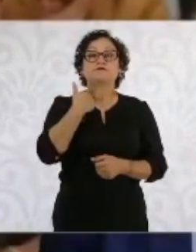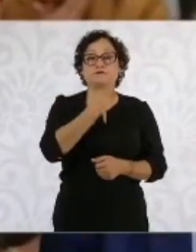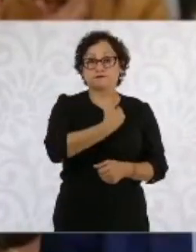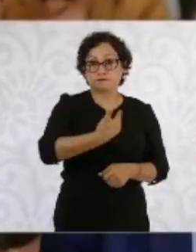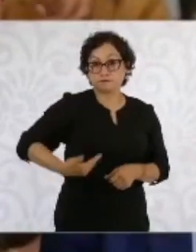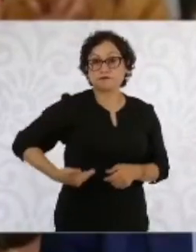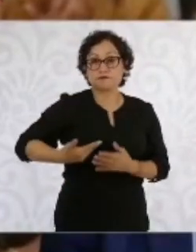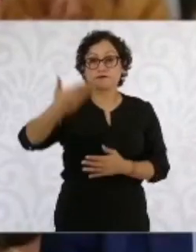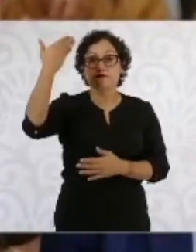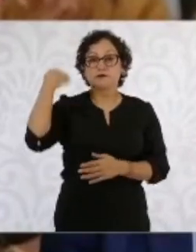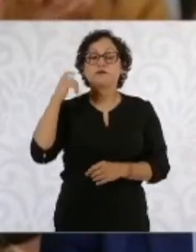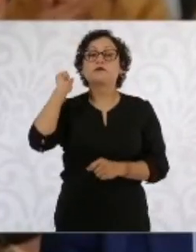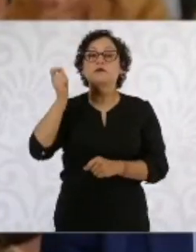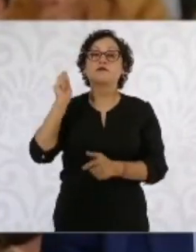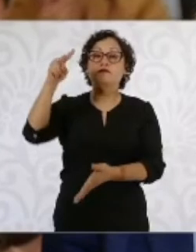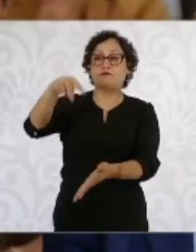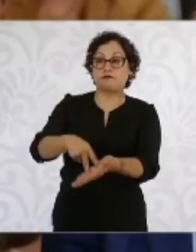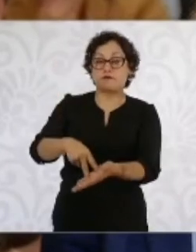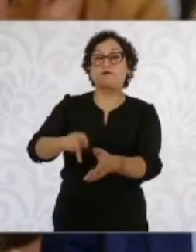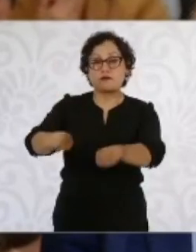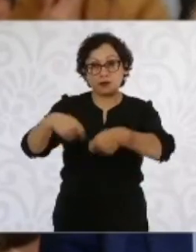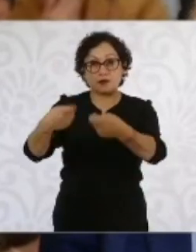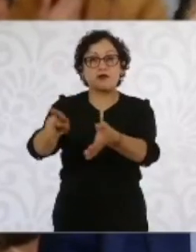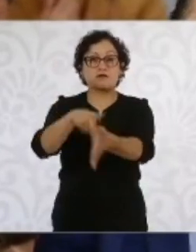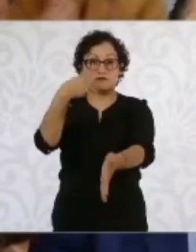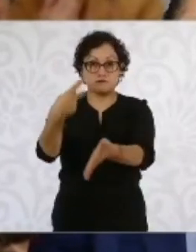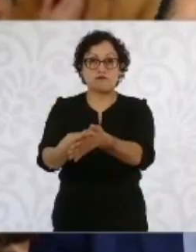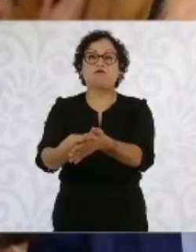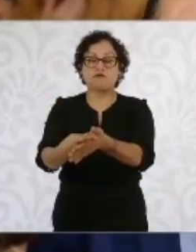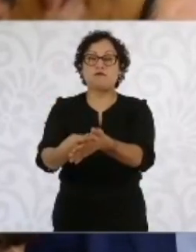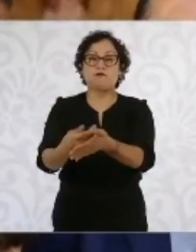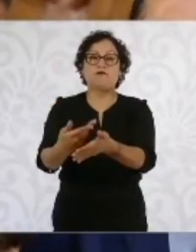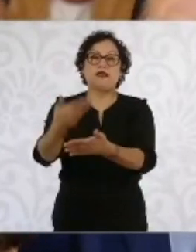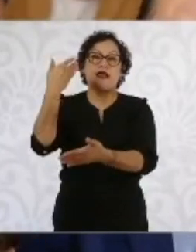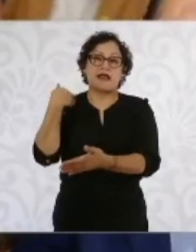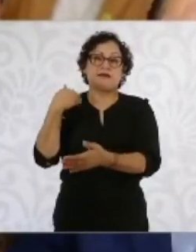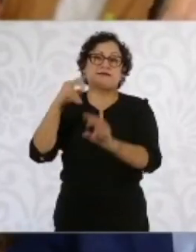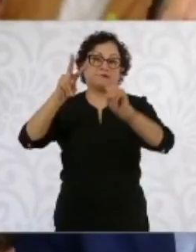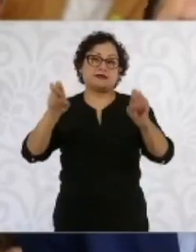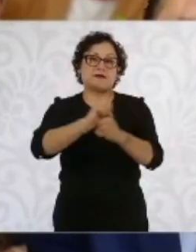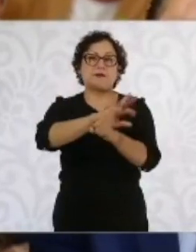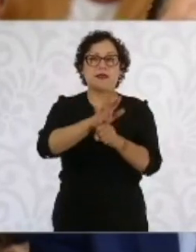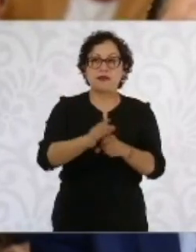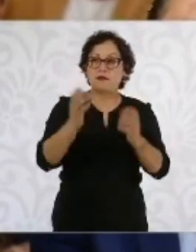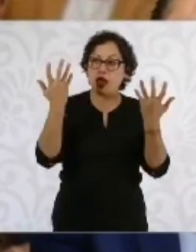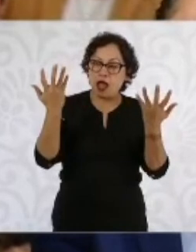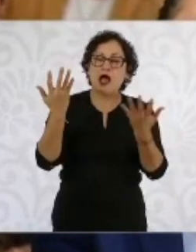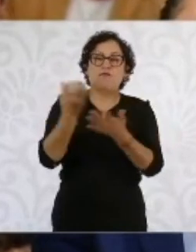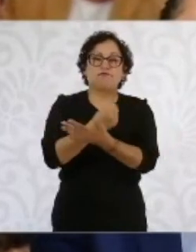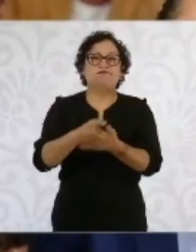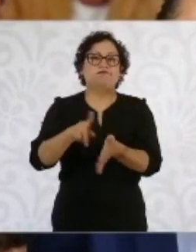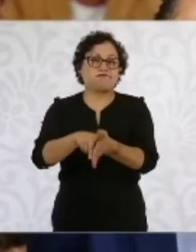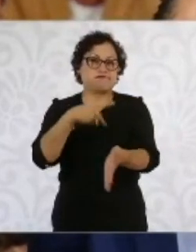la intención de basificar a los que estuvieron en la pandemia, pero a final de cuentas por X o Y no se ha